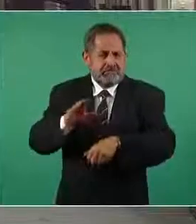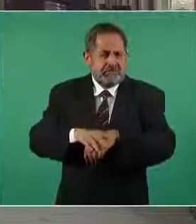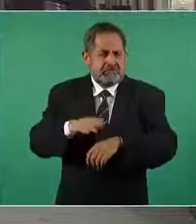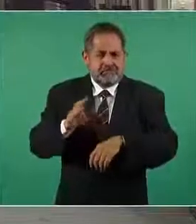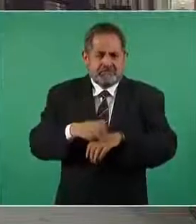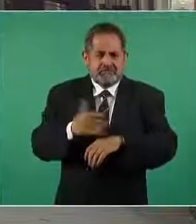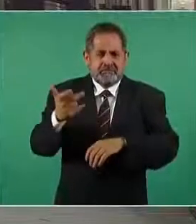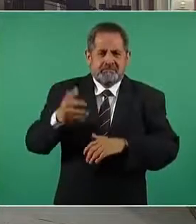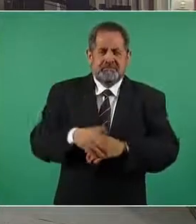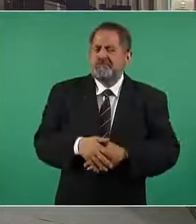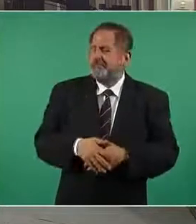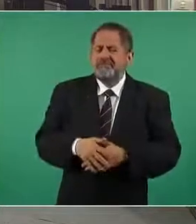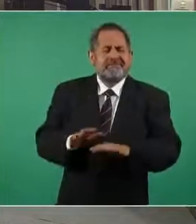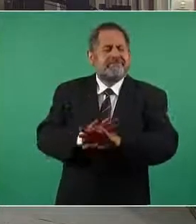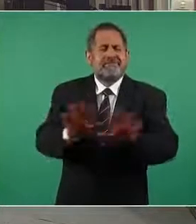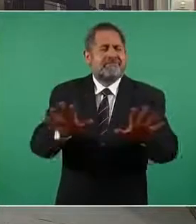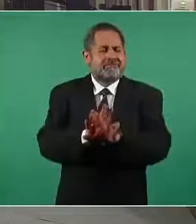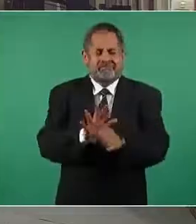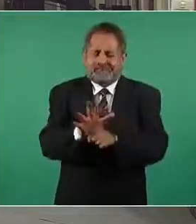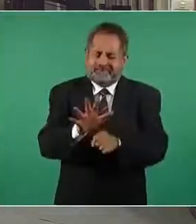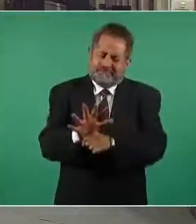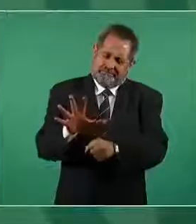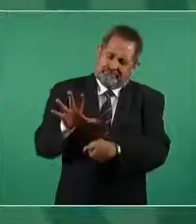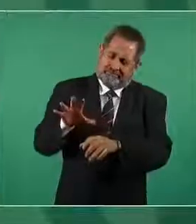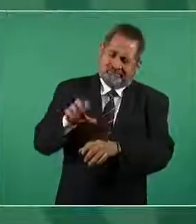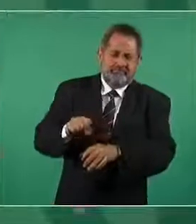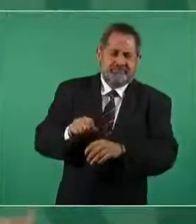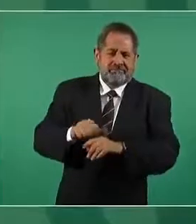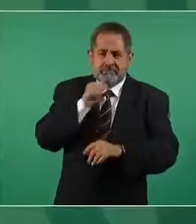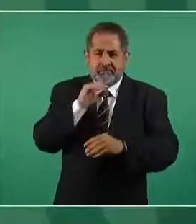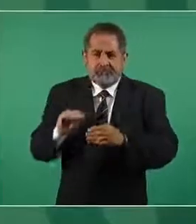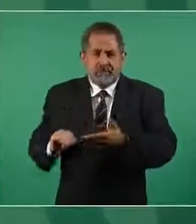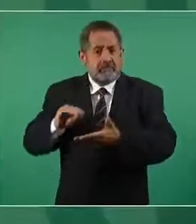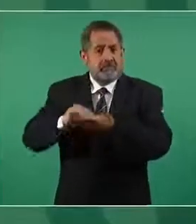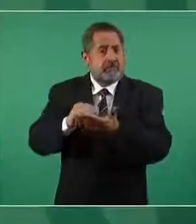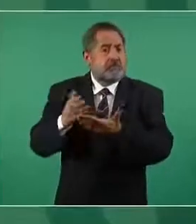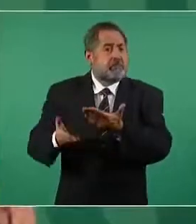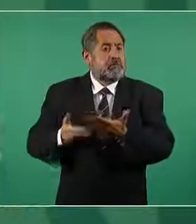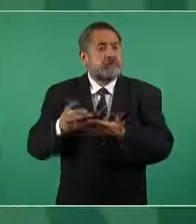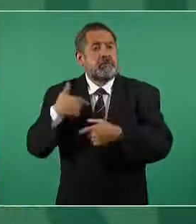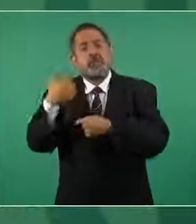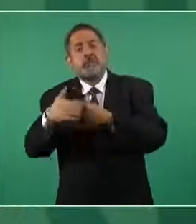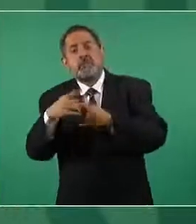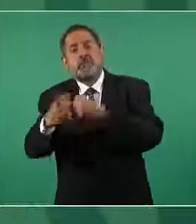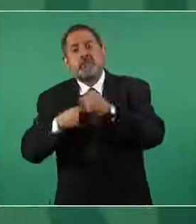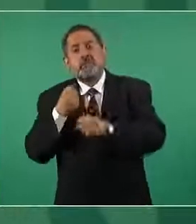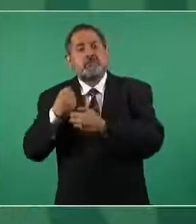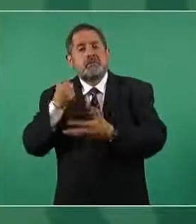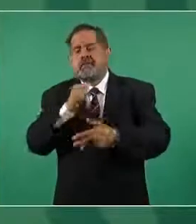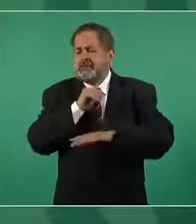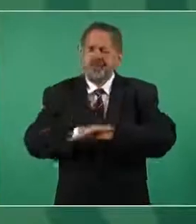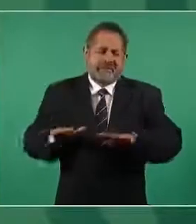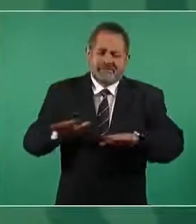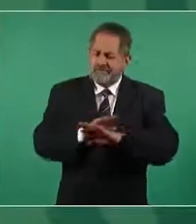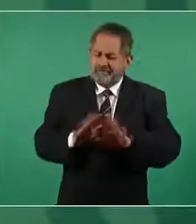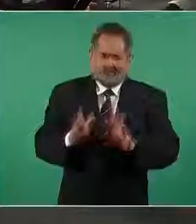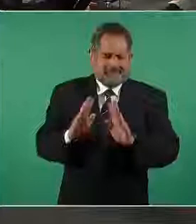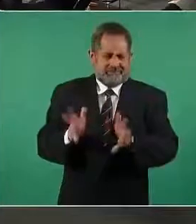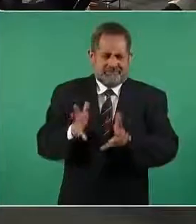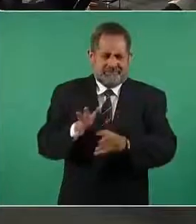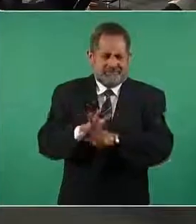sobreprecio nada ya no lo estamos incluyendo en el presupuesto del año próximo prácticamente